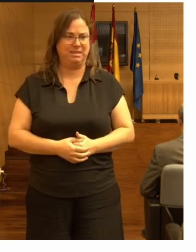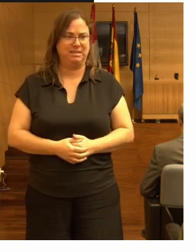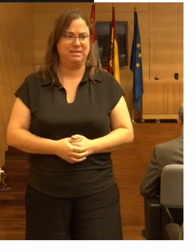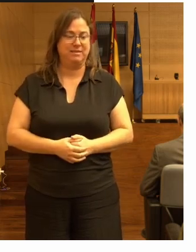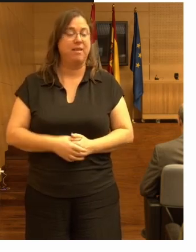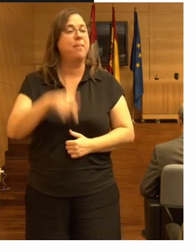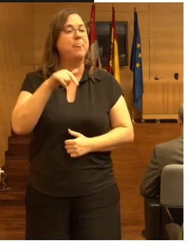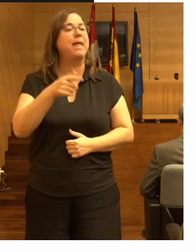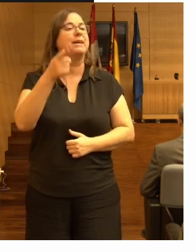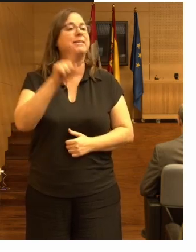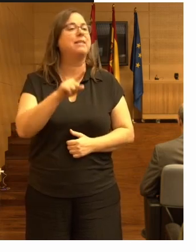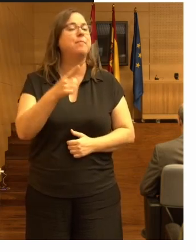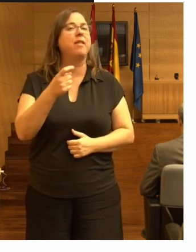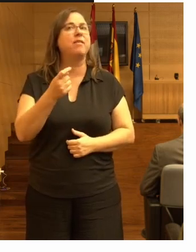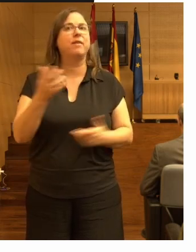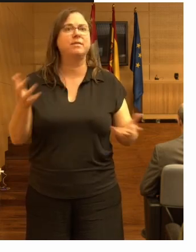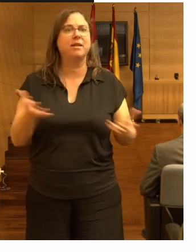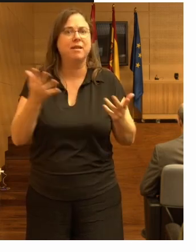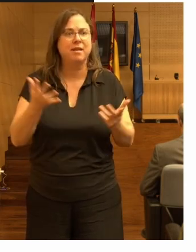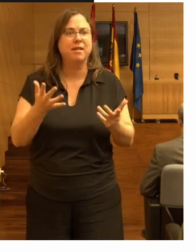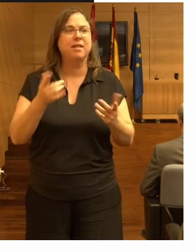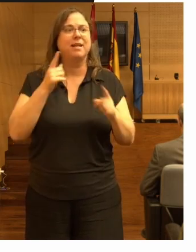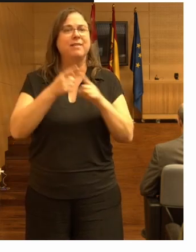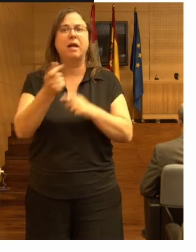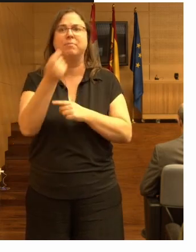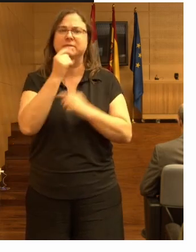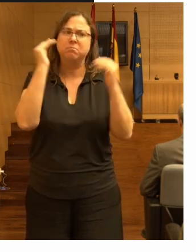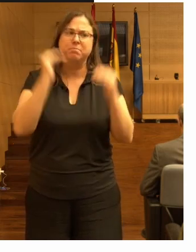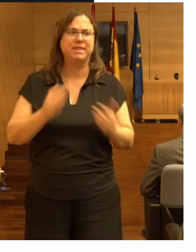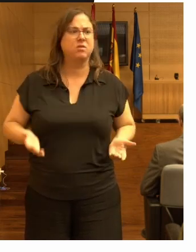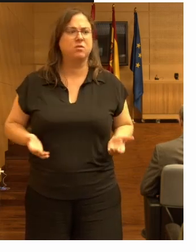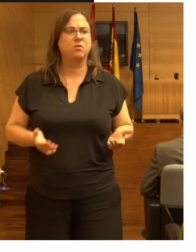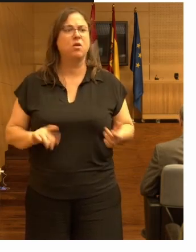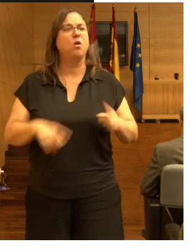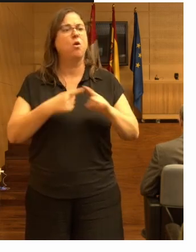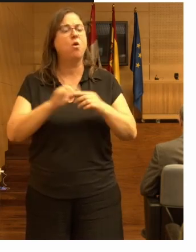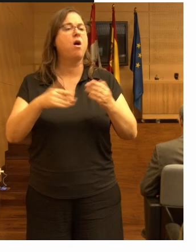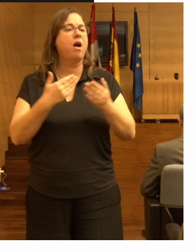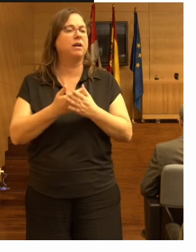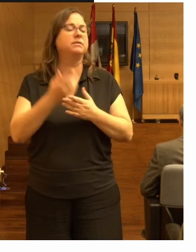aquí también hay que actuar en la reducción de la medicación o incluso